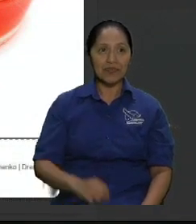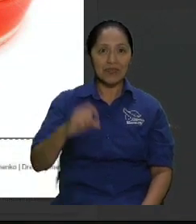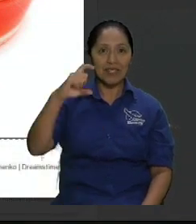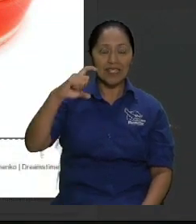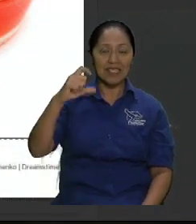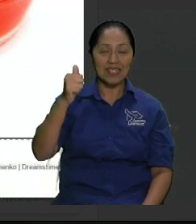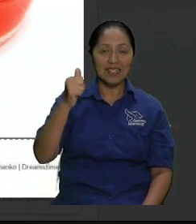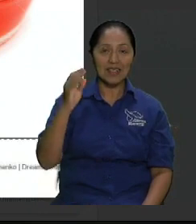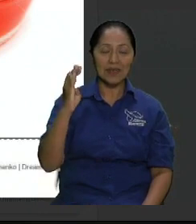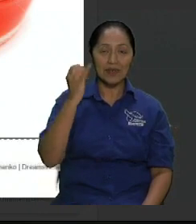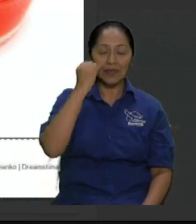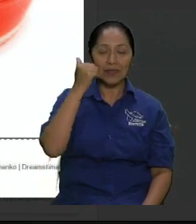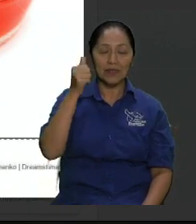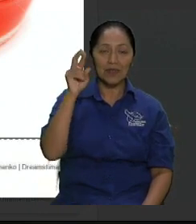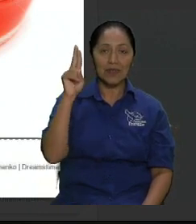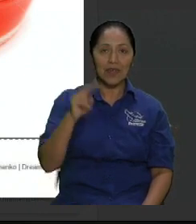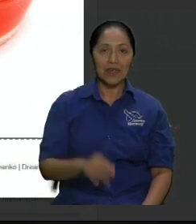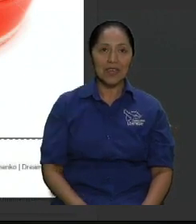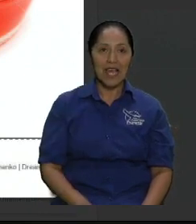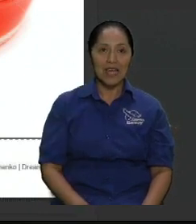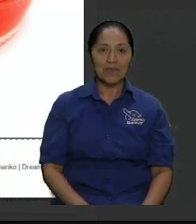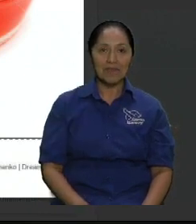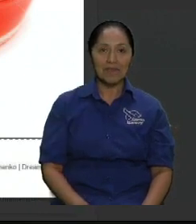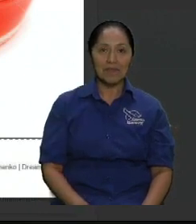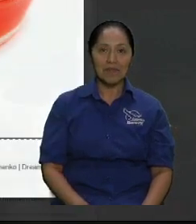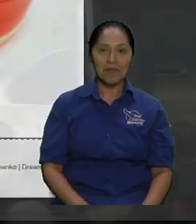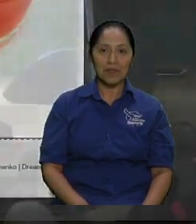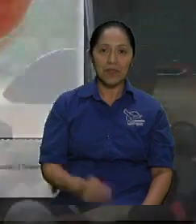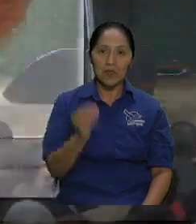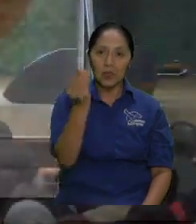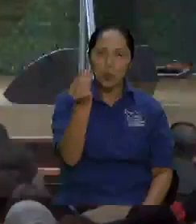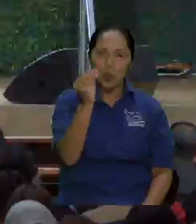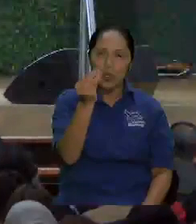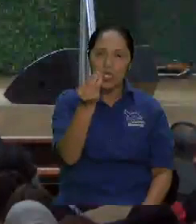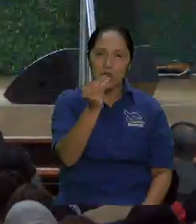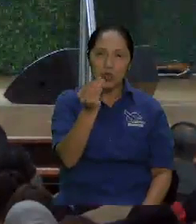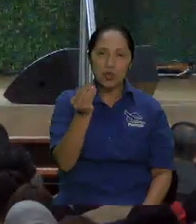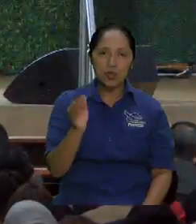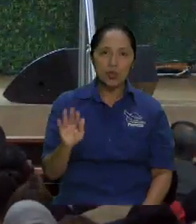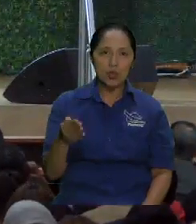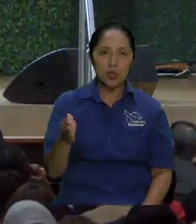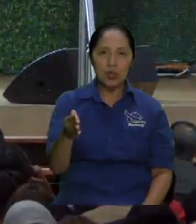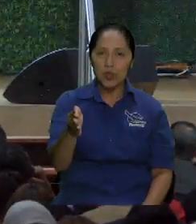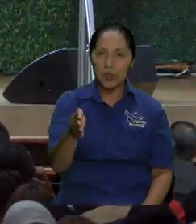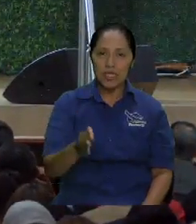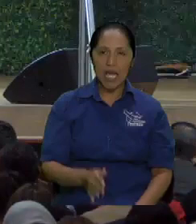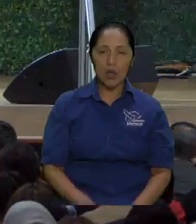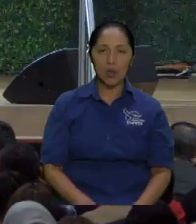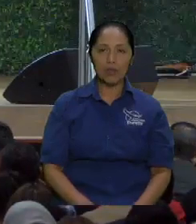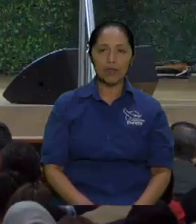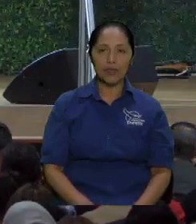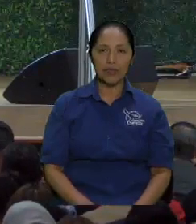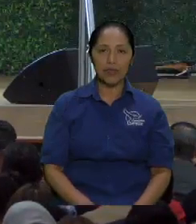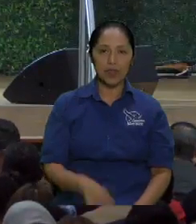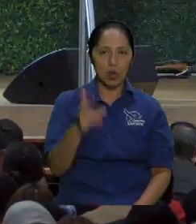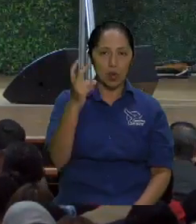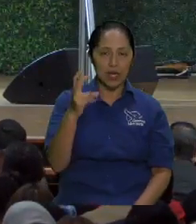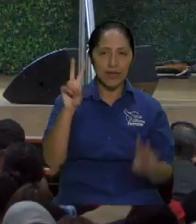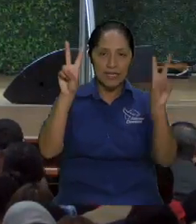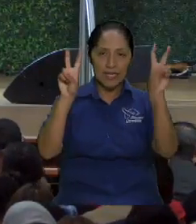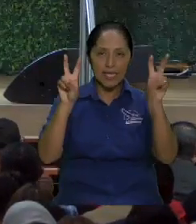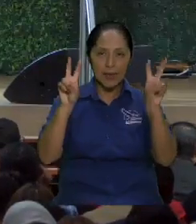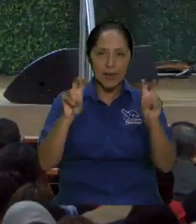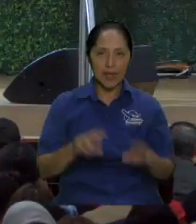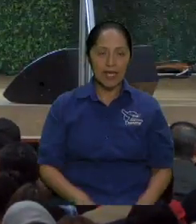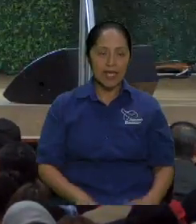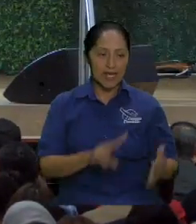de gelatina pero no son. Y ya, ya, gracias hermano. Entonces pero volvamos a Isaías 55. ¿Por qué